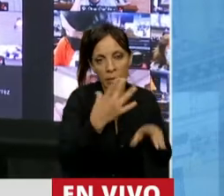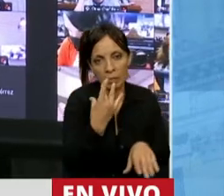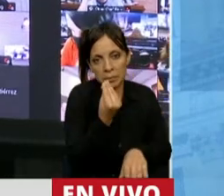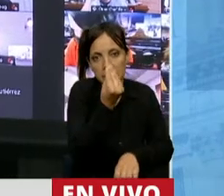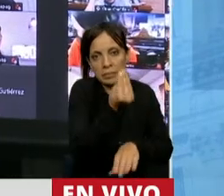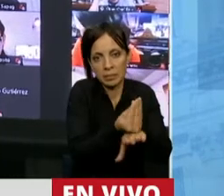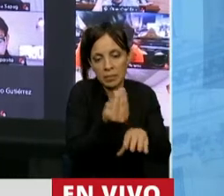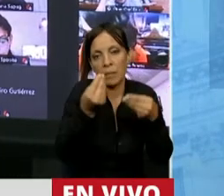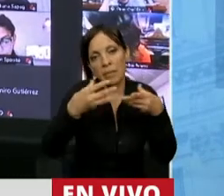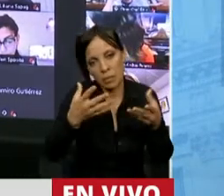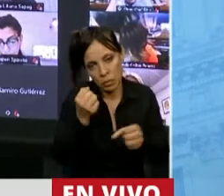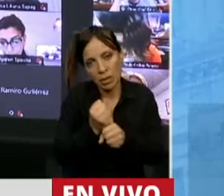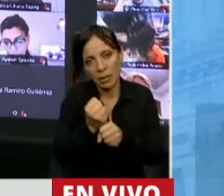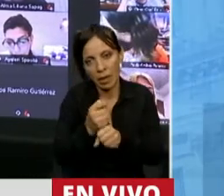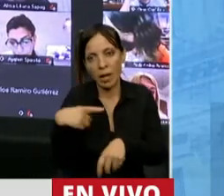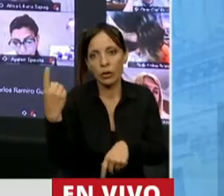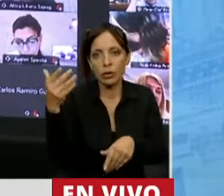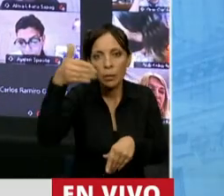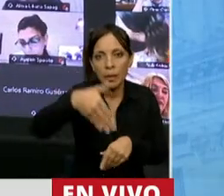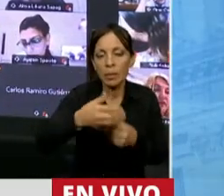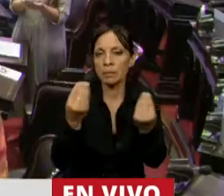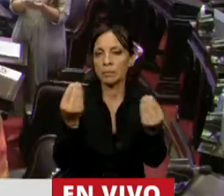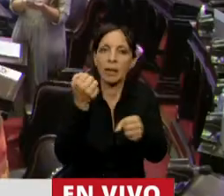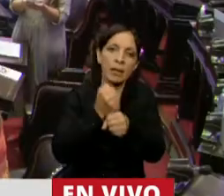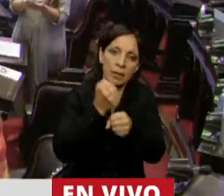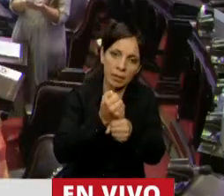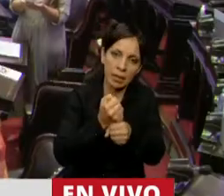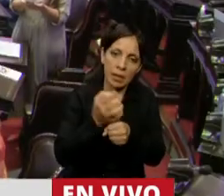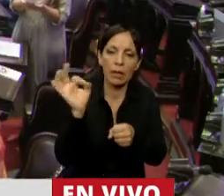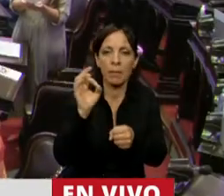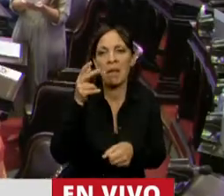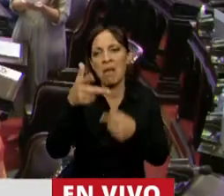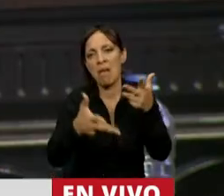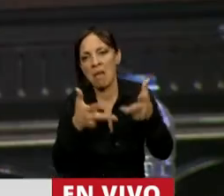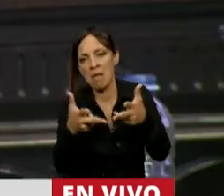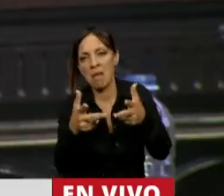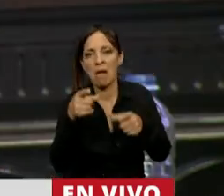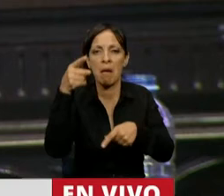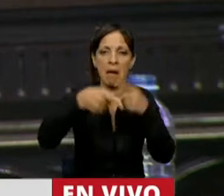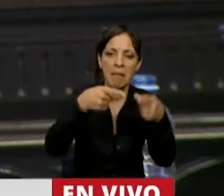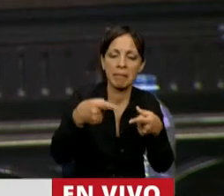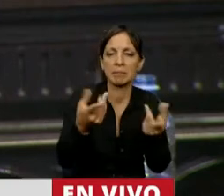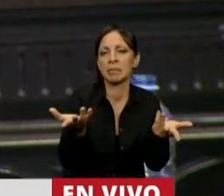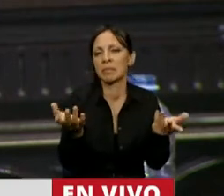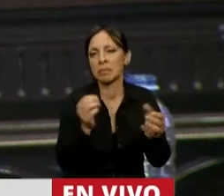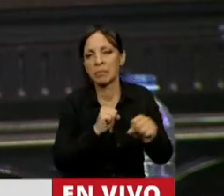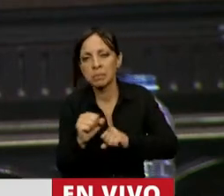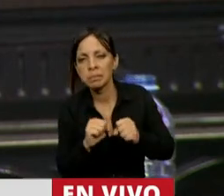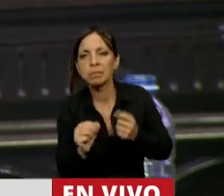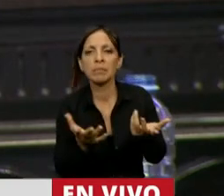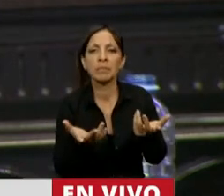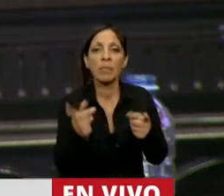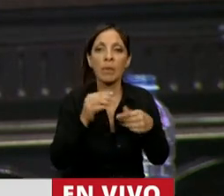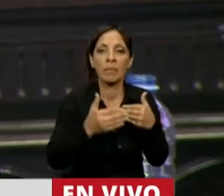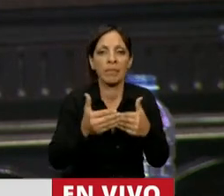trabajemos, estamos acá para trabajar, no para ser chicanas infundadas presentando corrimientos de